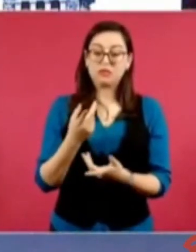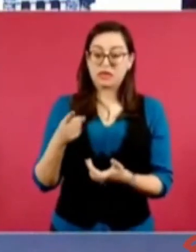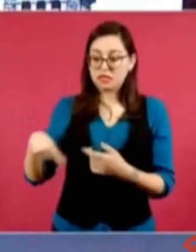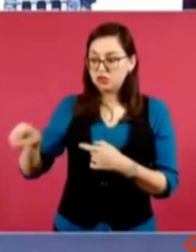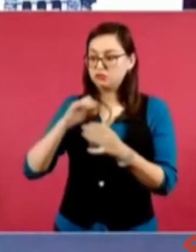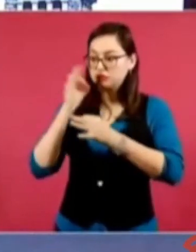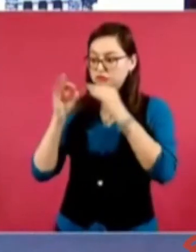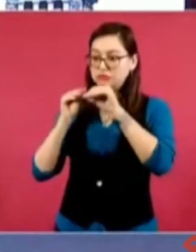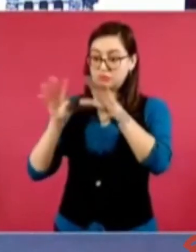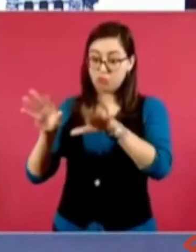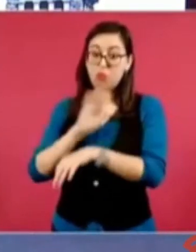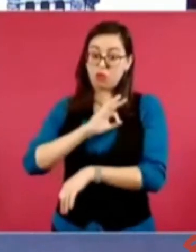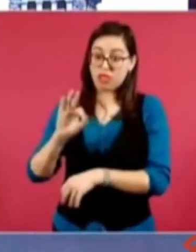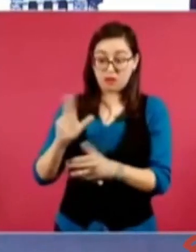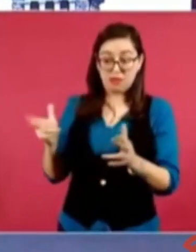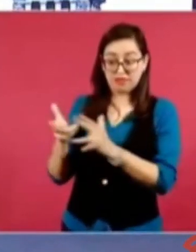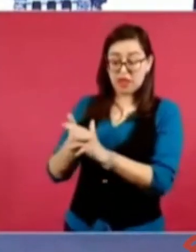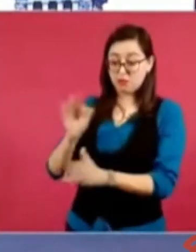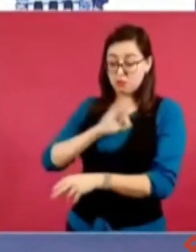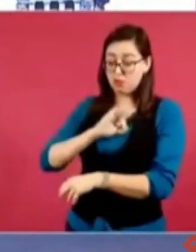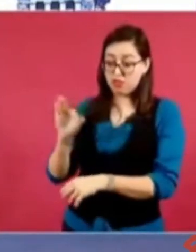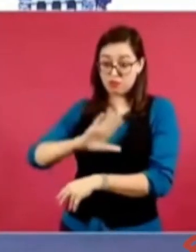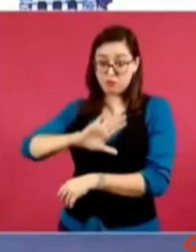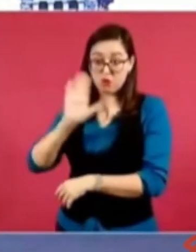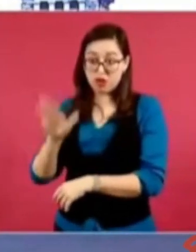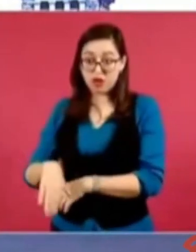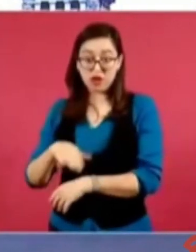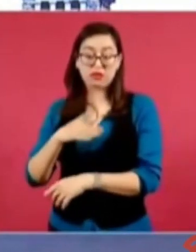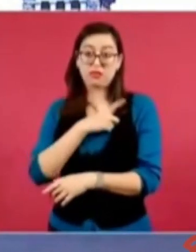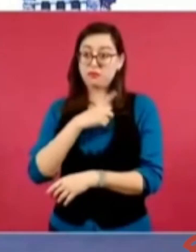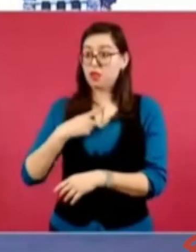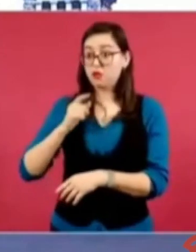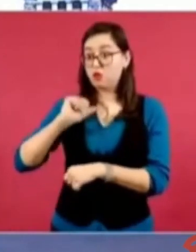un trabajo de concientización